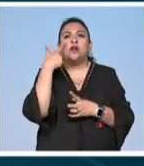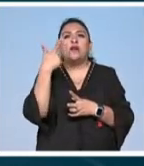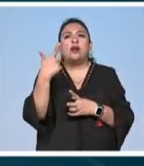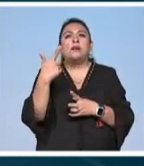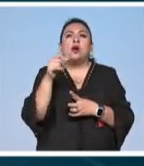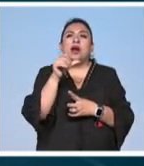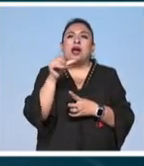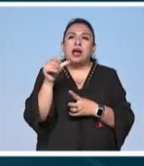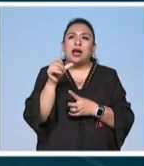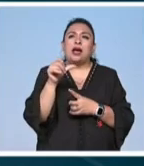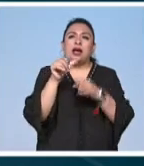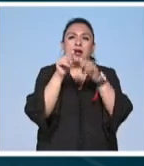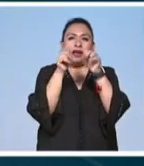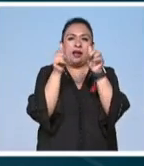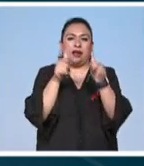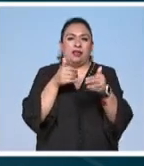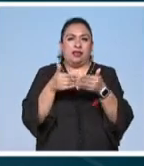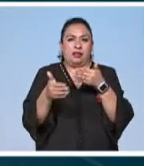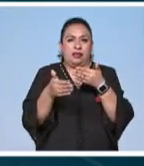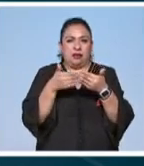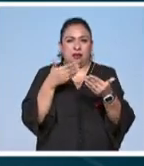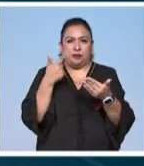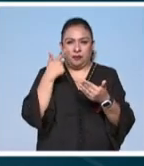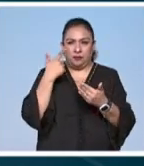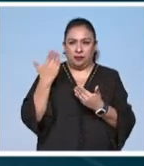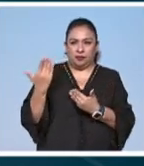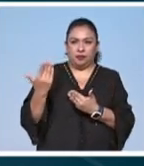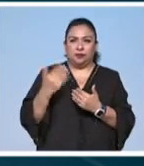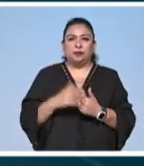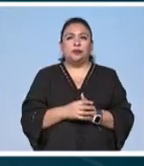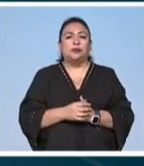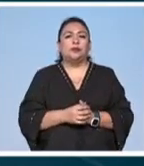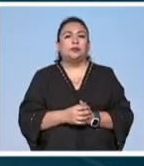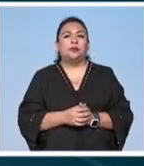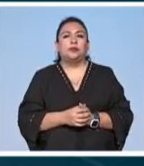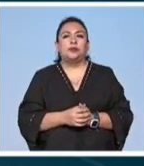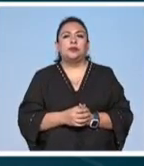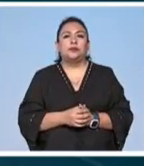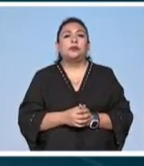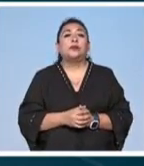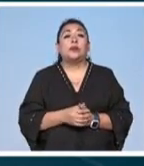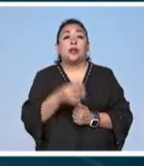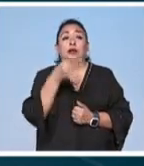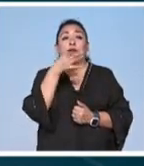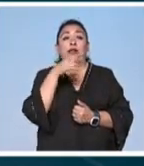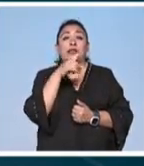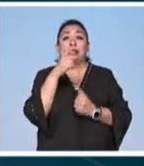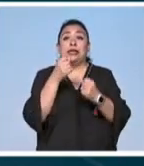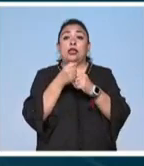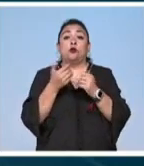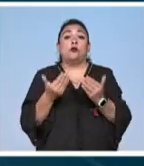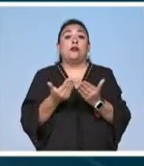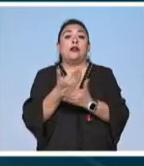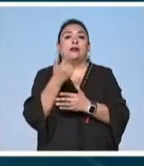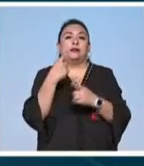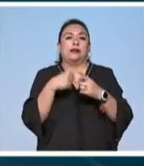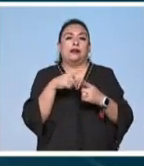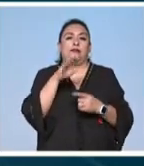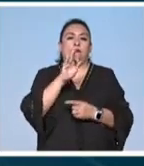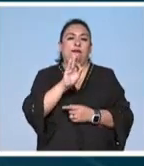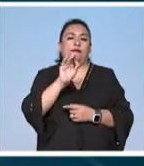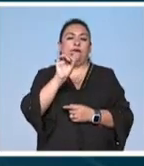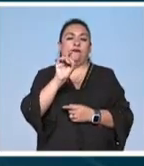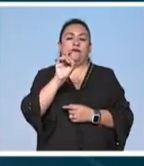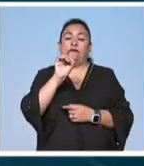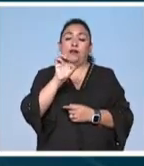un referente en el arte contemporáneo veamoslo para celebrar el centenario del nacimiento del maestro federico